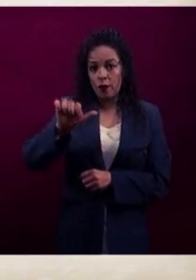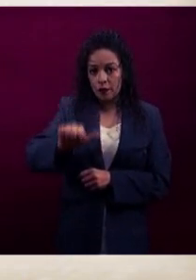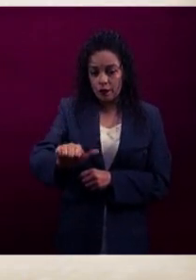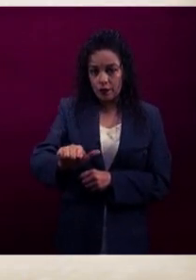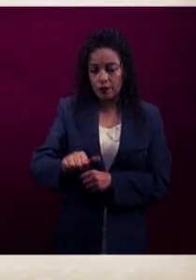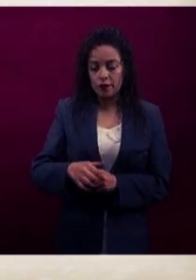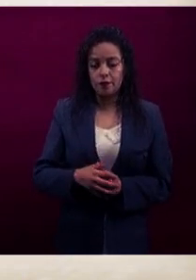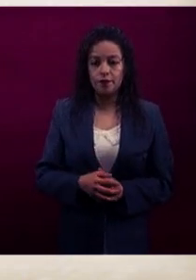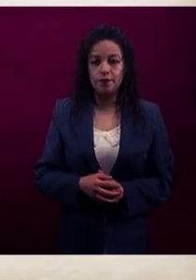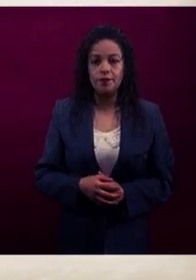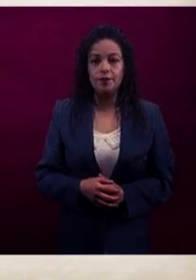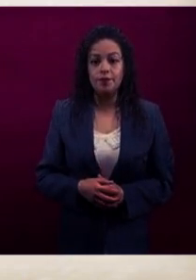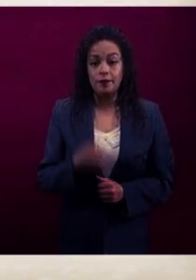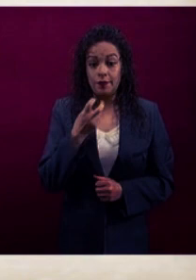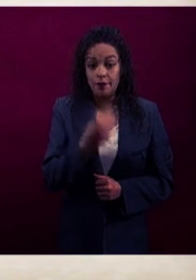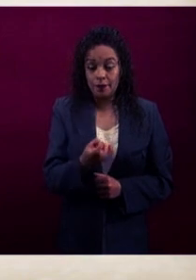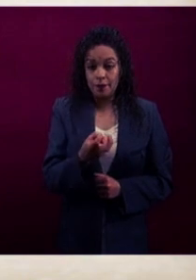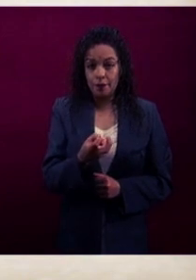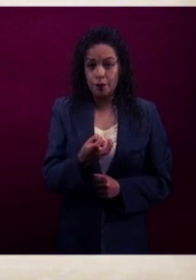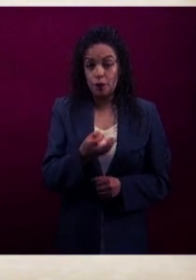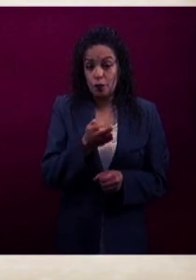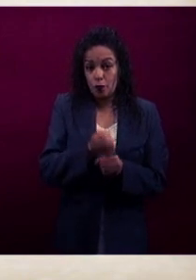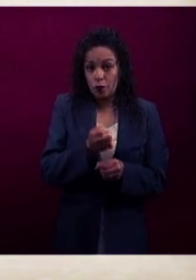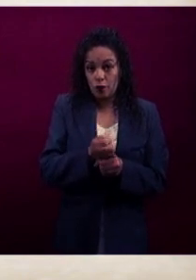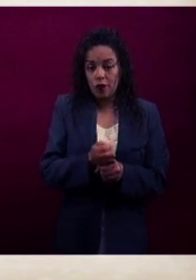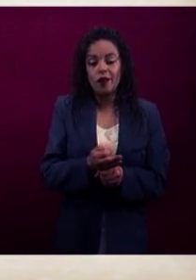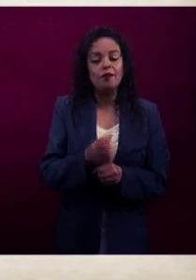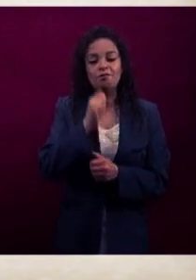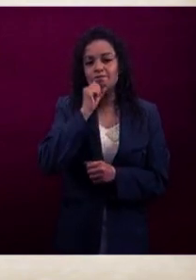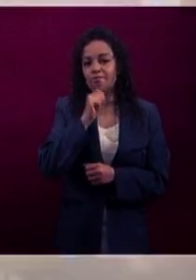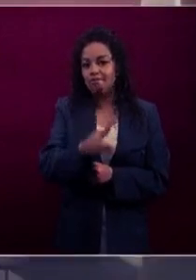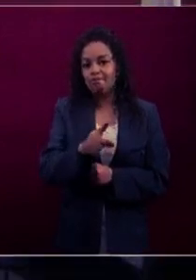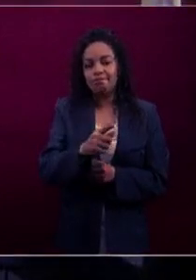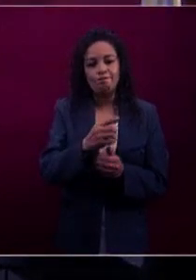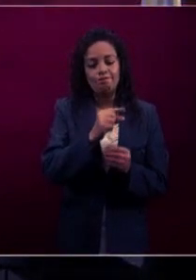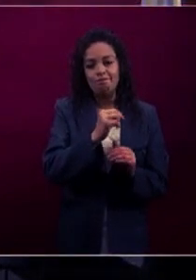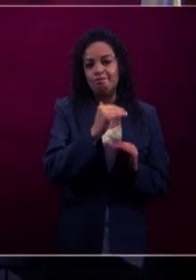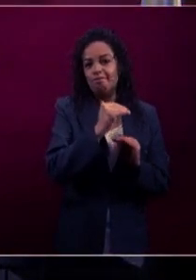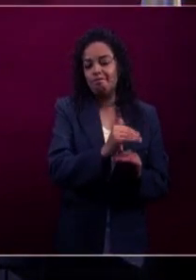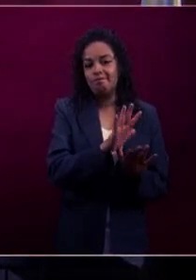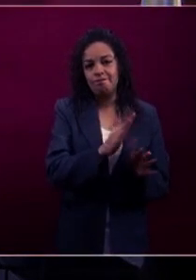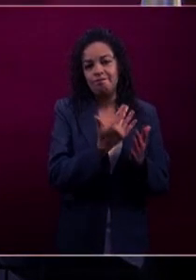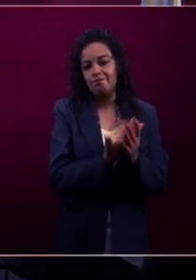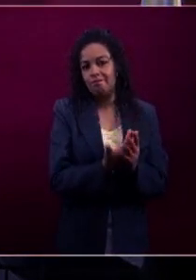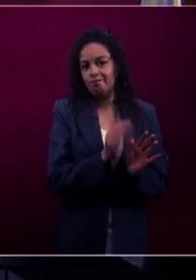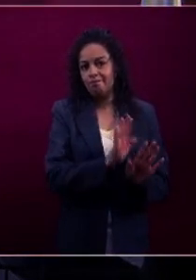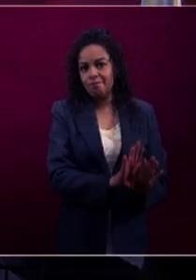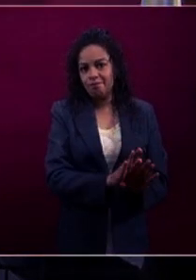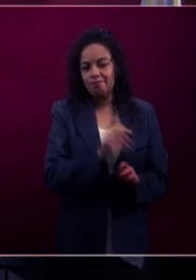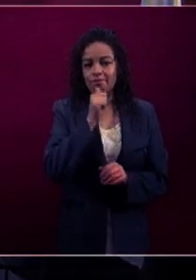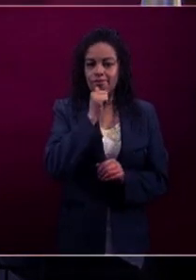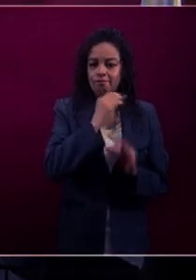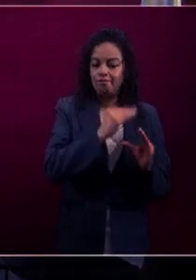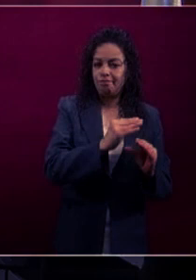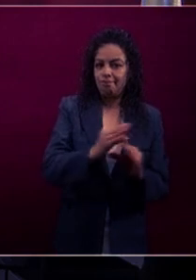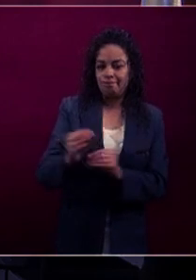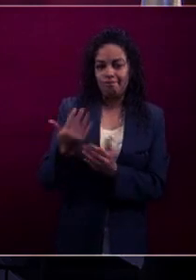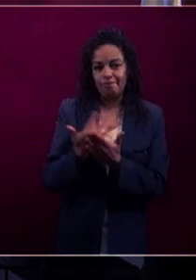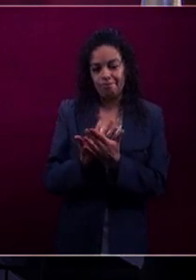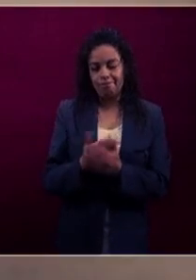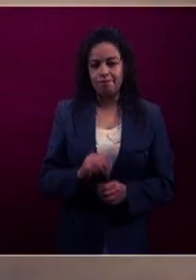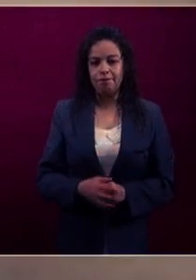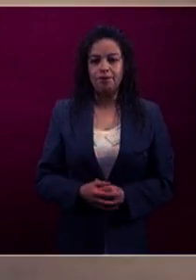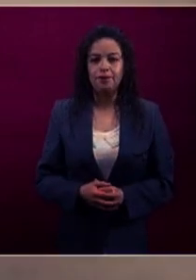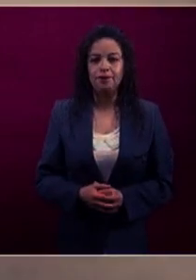este curso también se encuentra actualmente suspendido. cursos en línea, muchos toman cursos en línea,